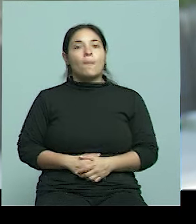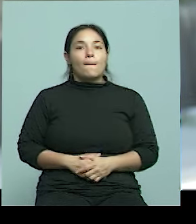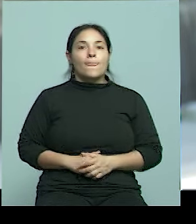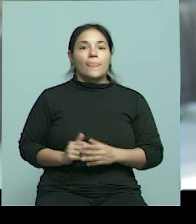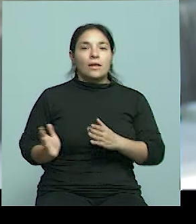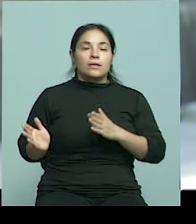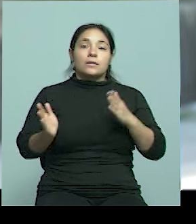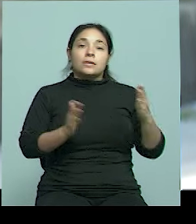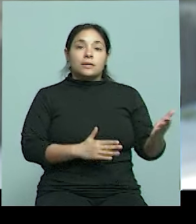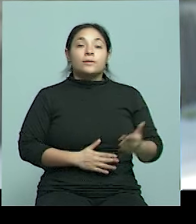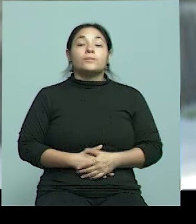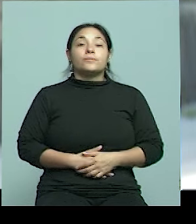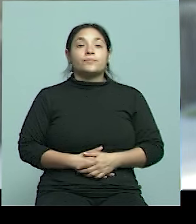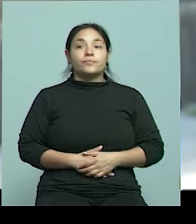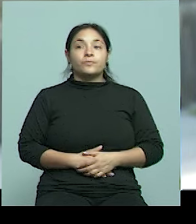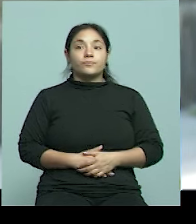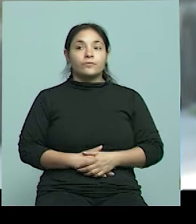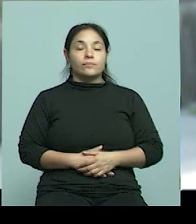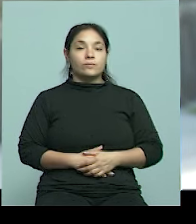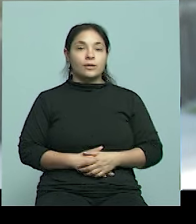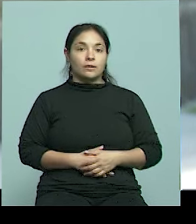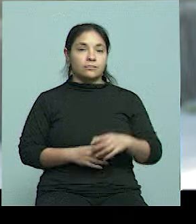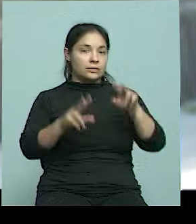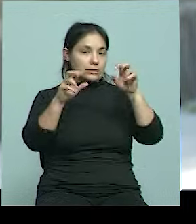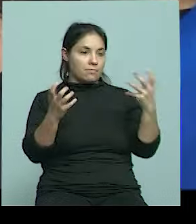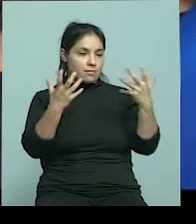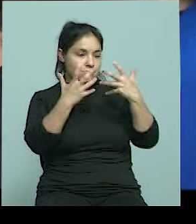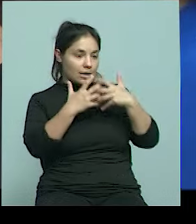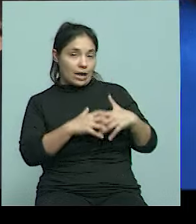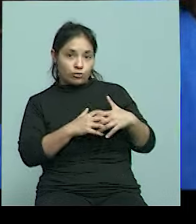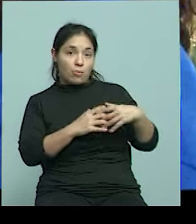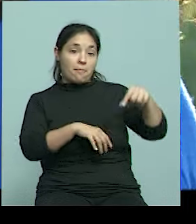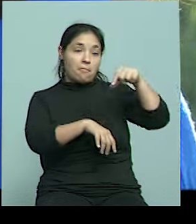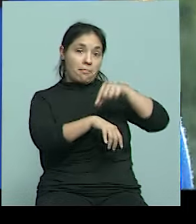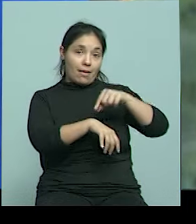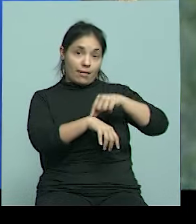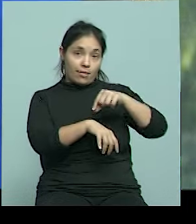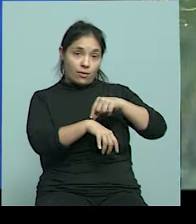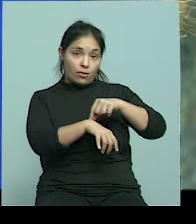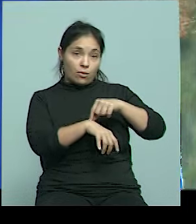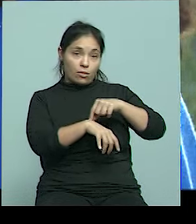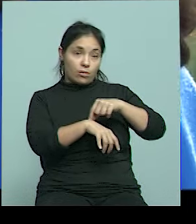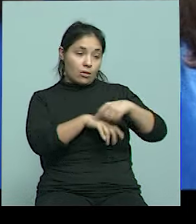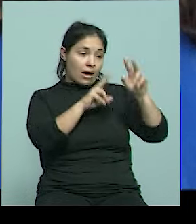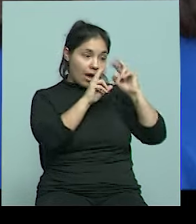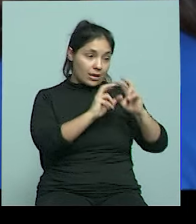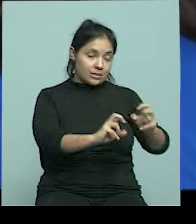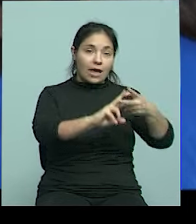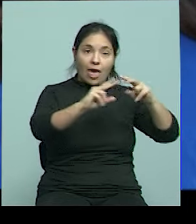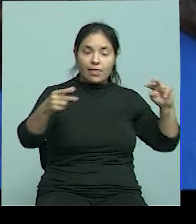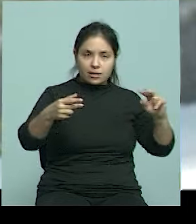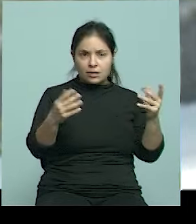avanzado la relación entre el médico y la posibilidad del estudio de ADN?